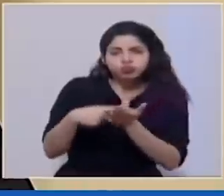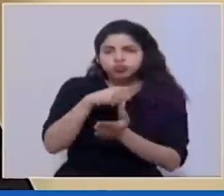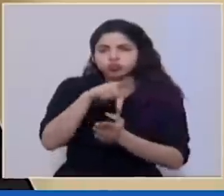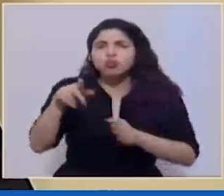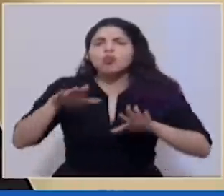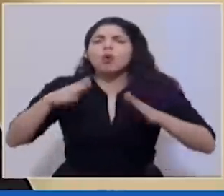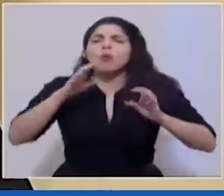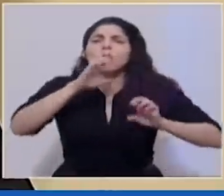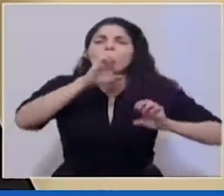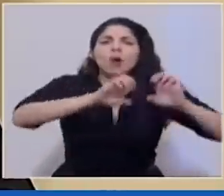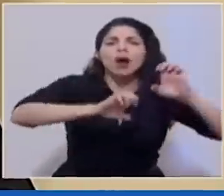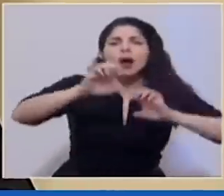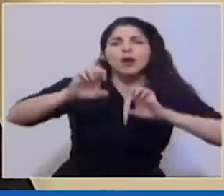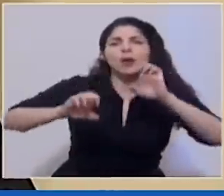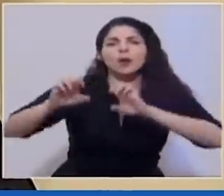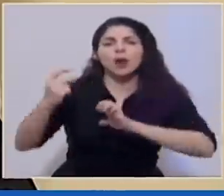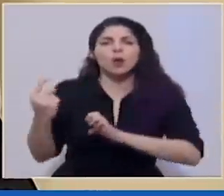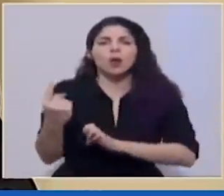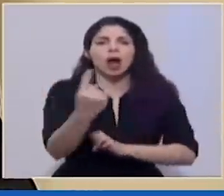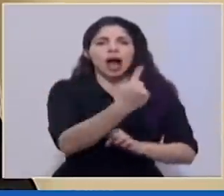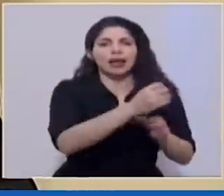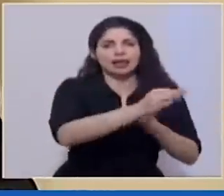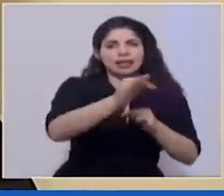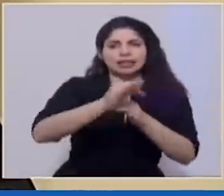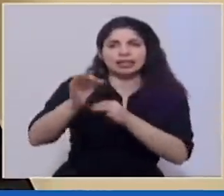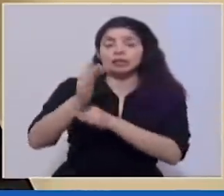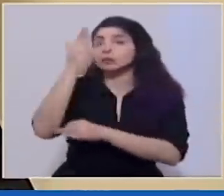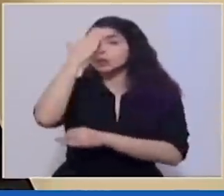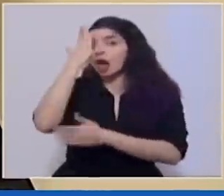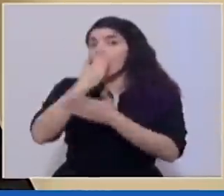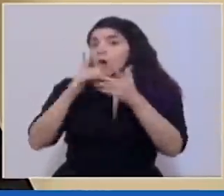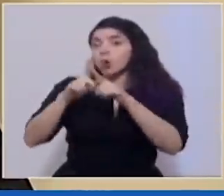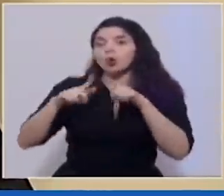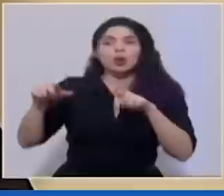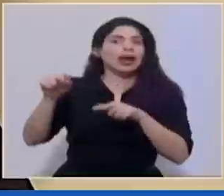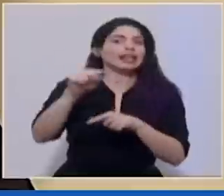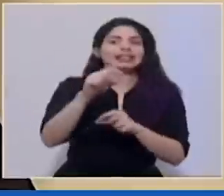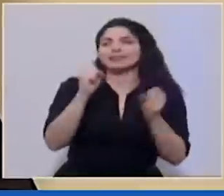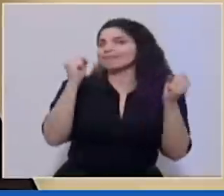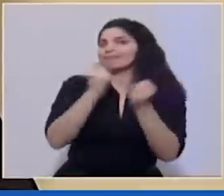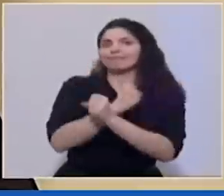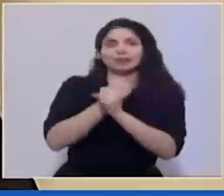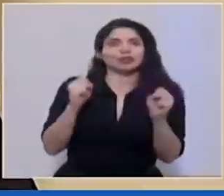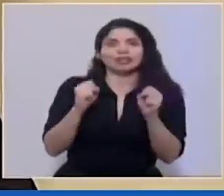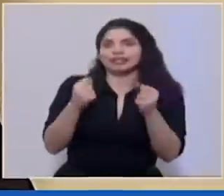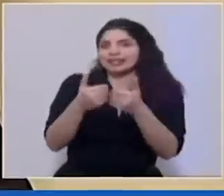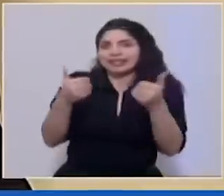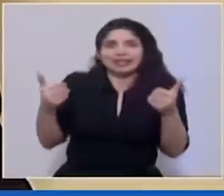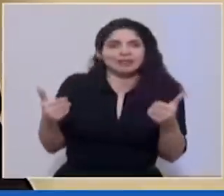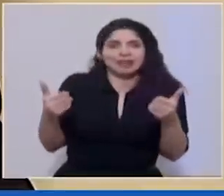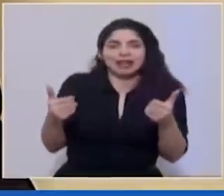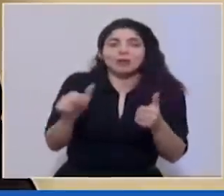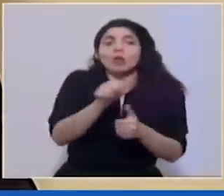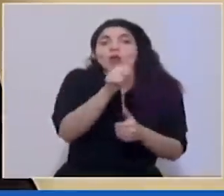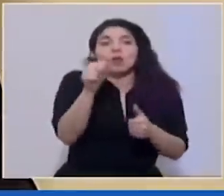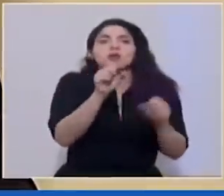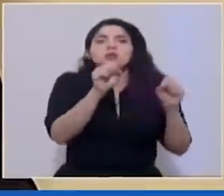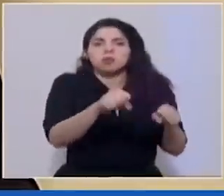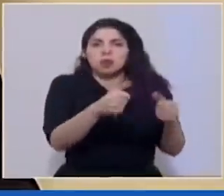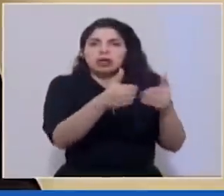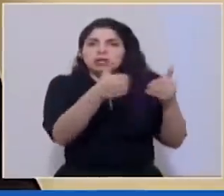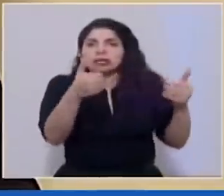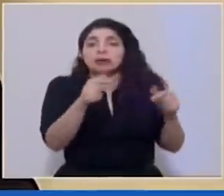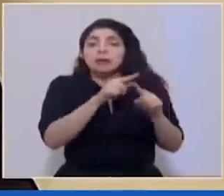distrito en el entendido que hay distritos que geográficamente no es posible separarlos y que hay otros que sí pero es una